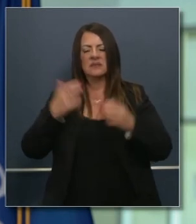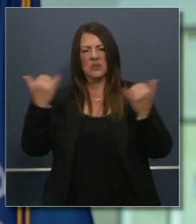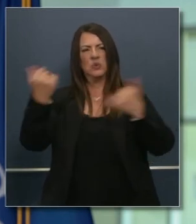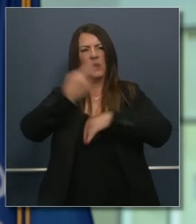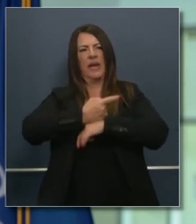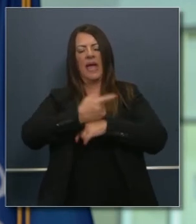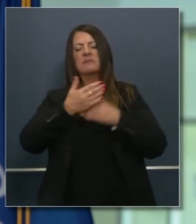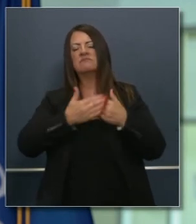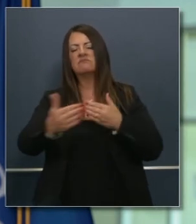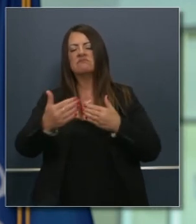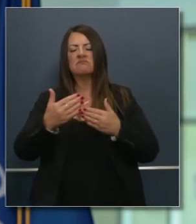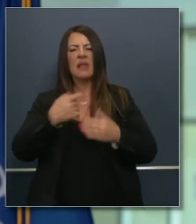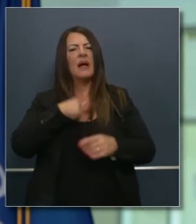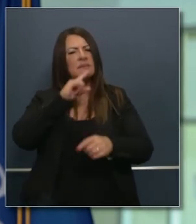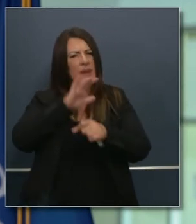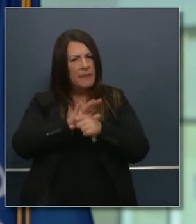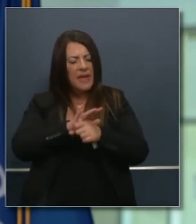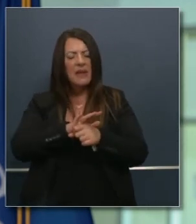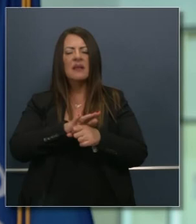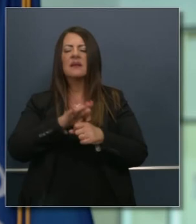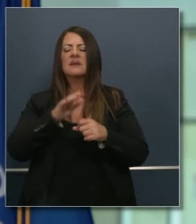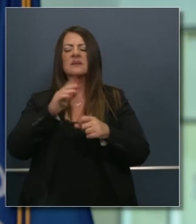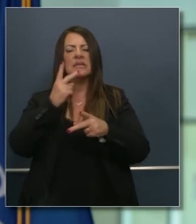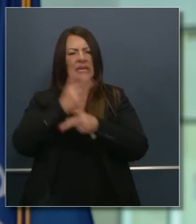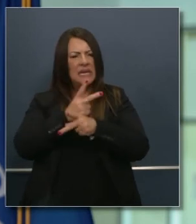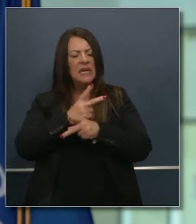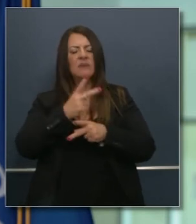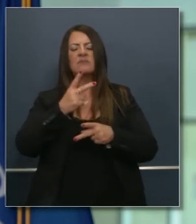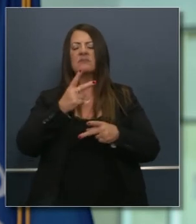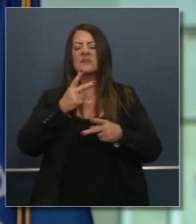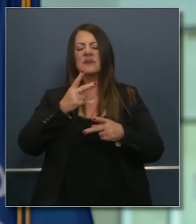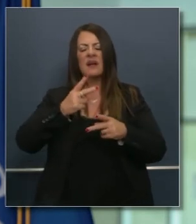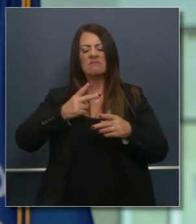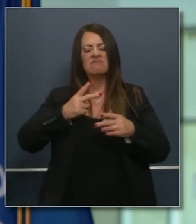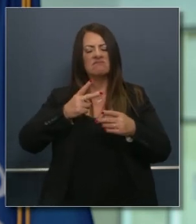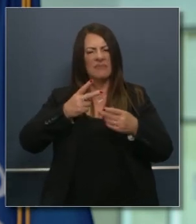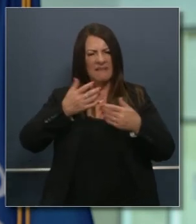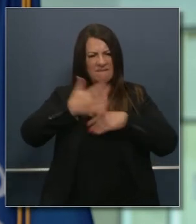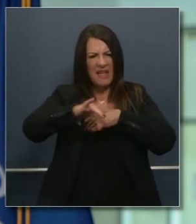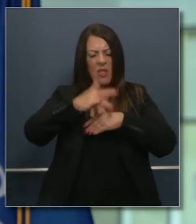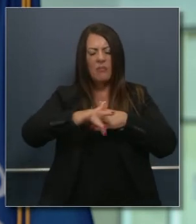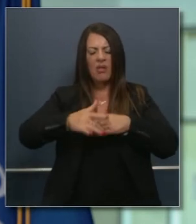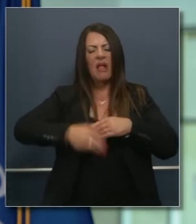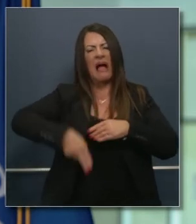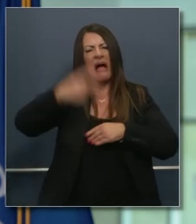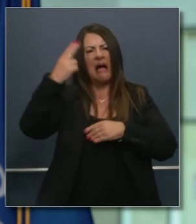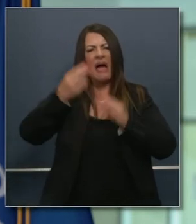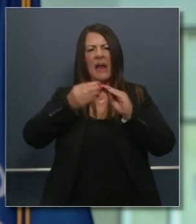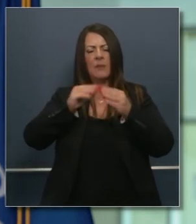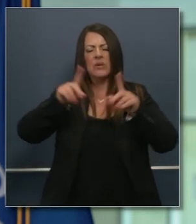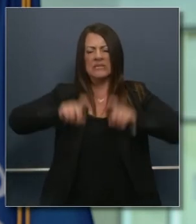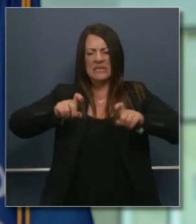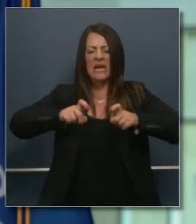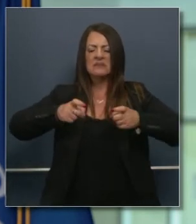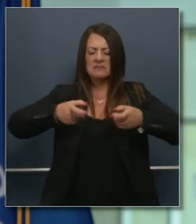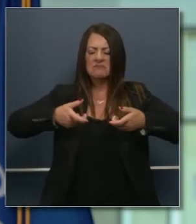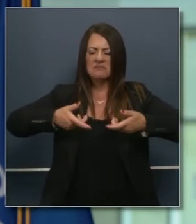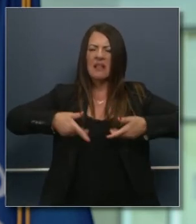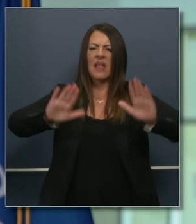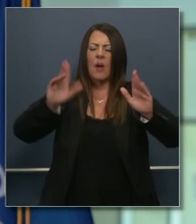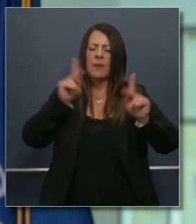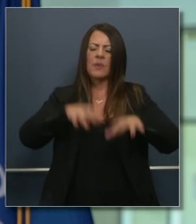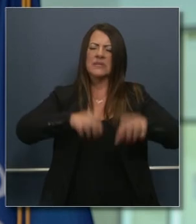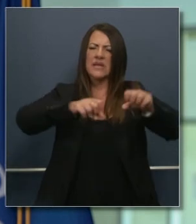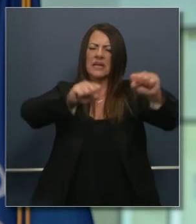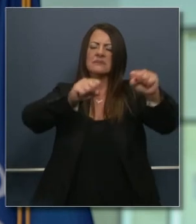que deberíamos estar y donde yo me comprometo a que vaya el estado en cuanto al número total de personas que han recibido la prueba pero vamos más allá de lo que se